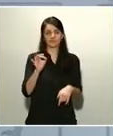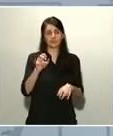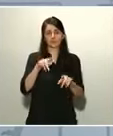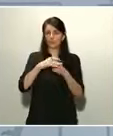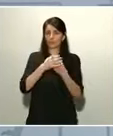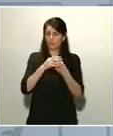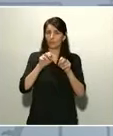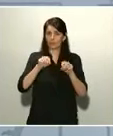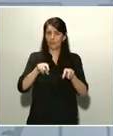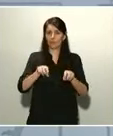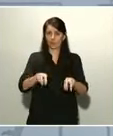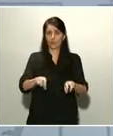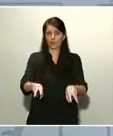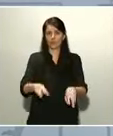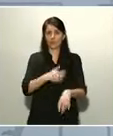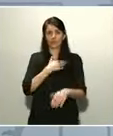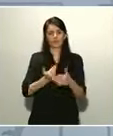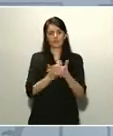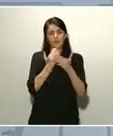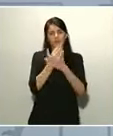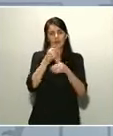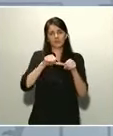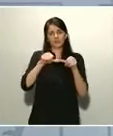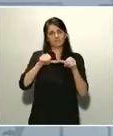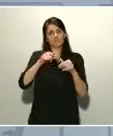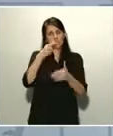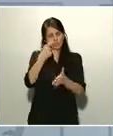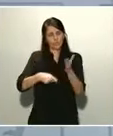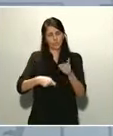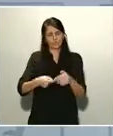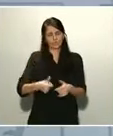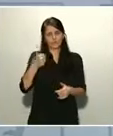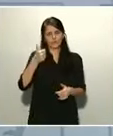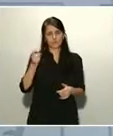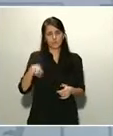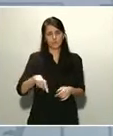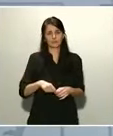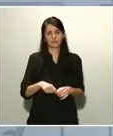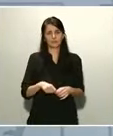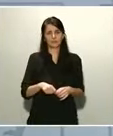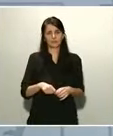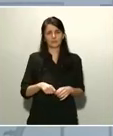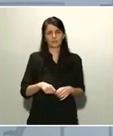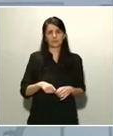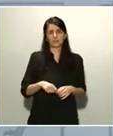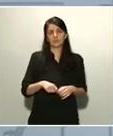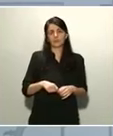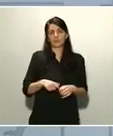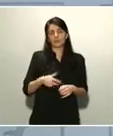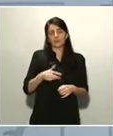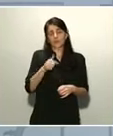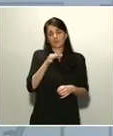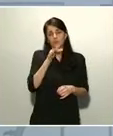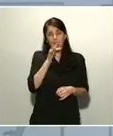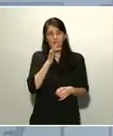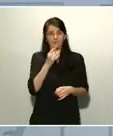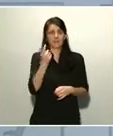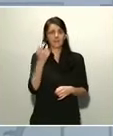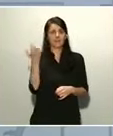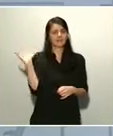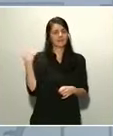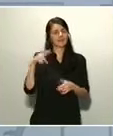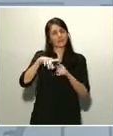muy duros. Todavía deberemos recibir el impacto de la ola más dura, más dañina, que pondrá al límite